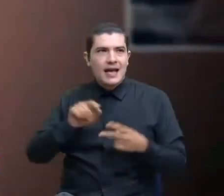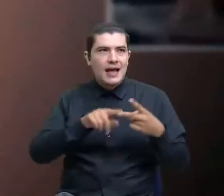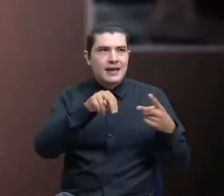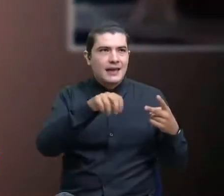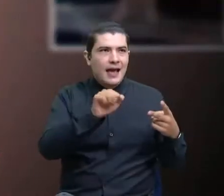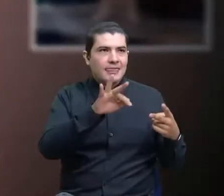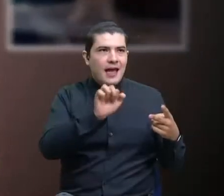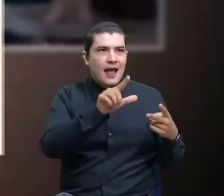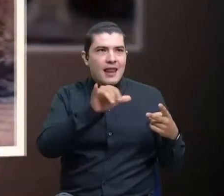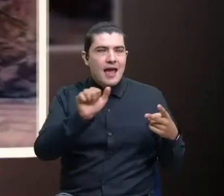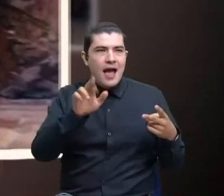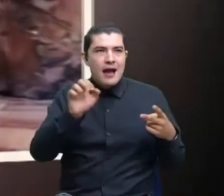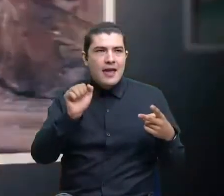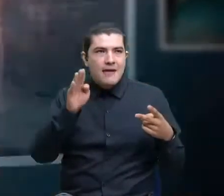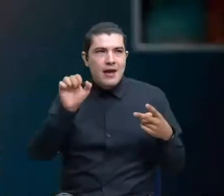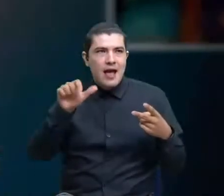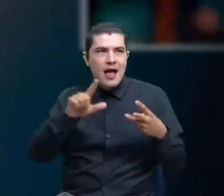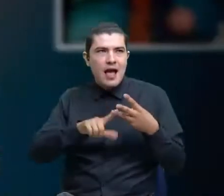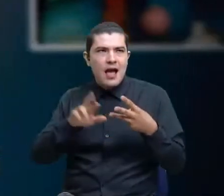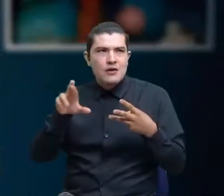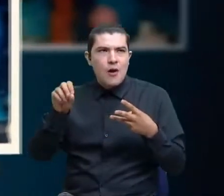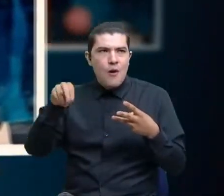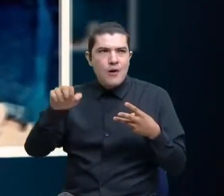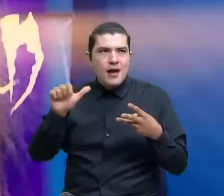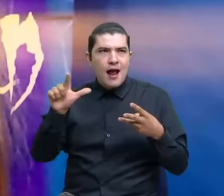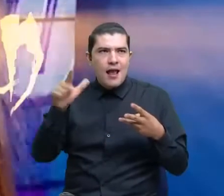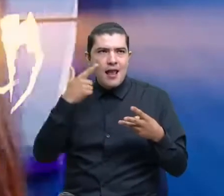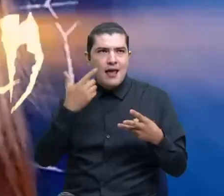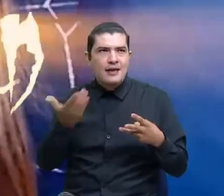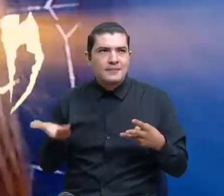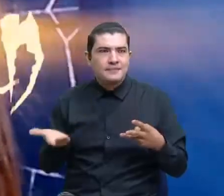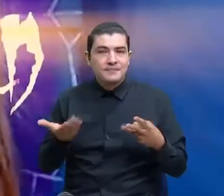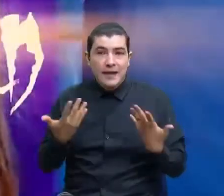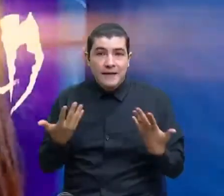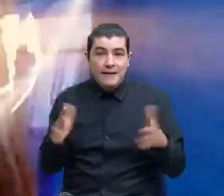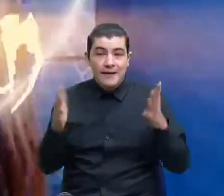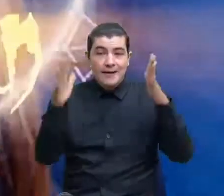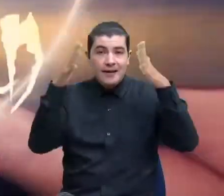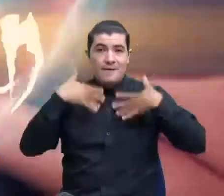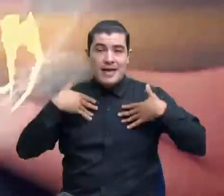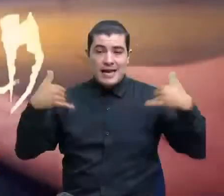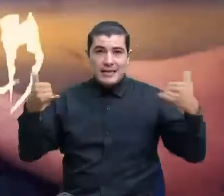Arevalo y Ronald Othalora. ¡Feliz Halloween para todos!